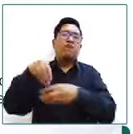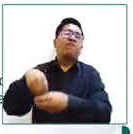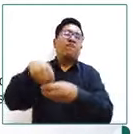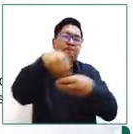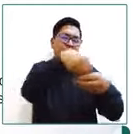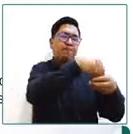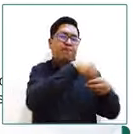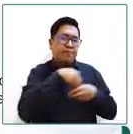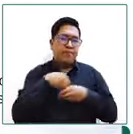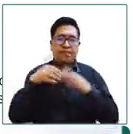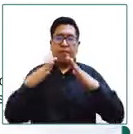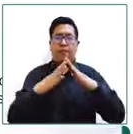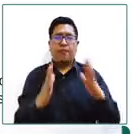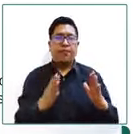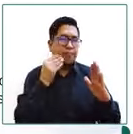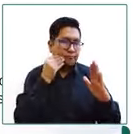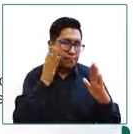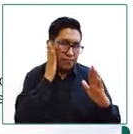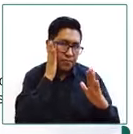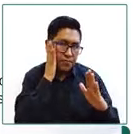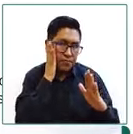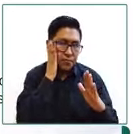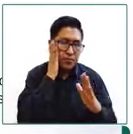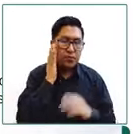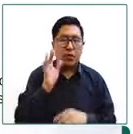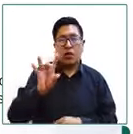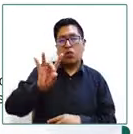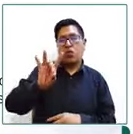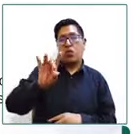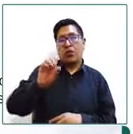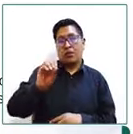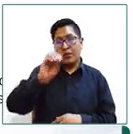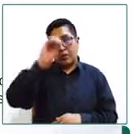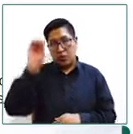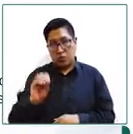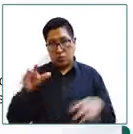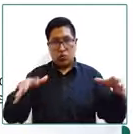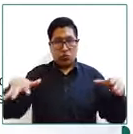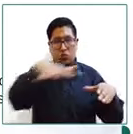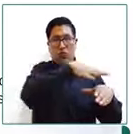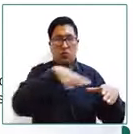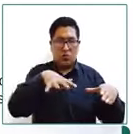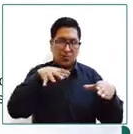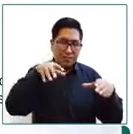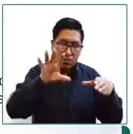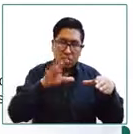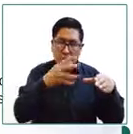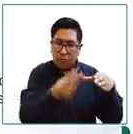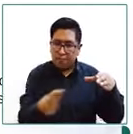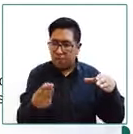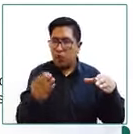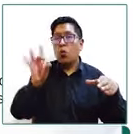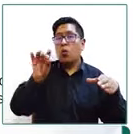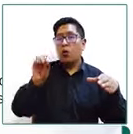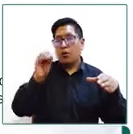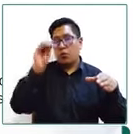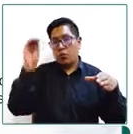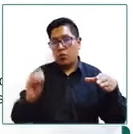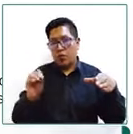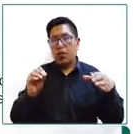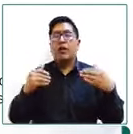acogimiento el 80% de esta población tendría un referente afectivo